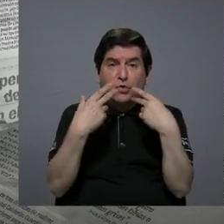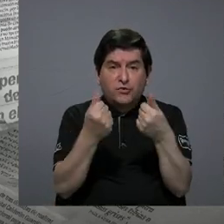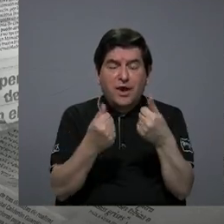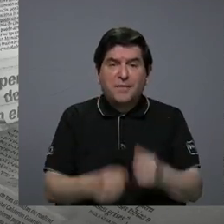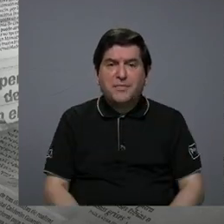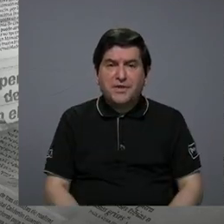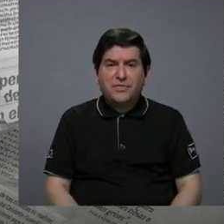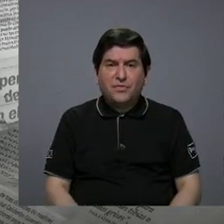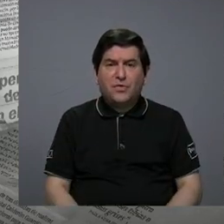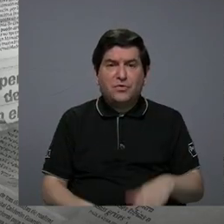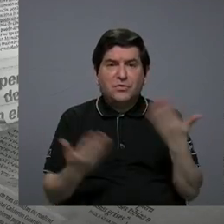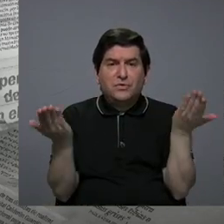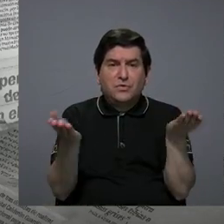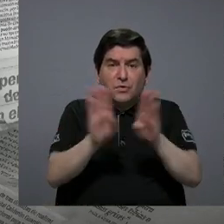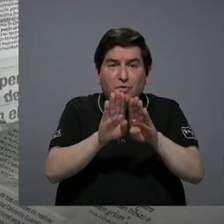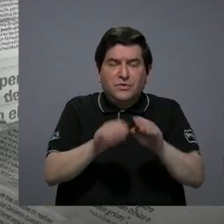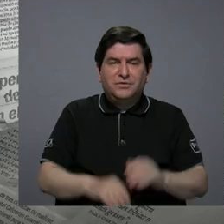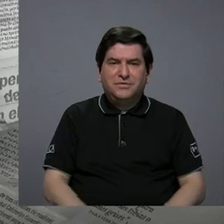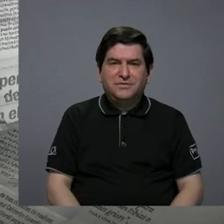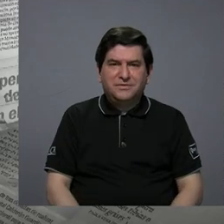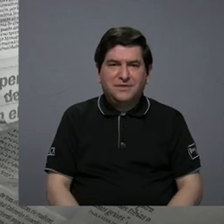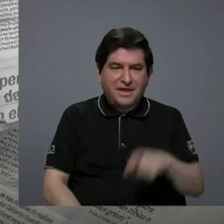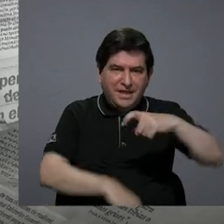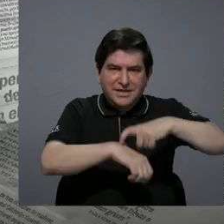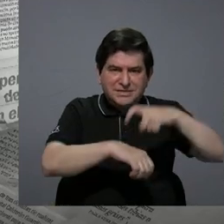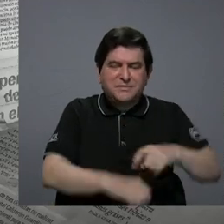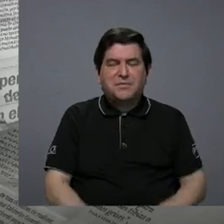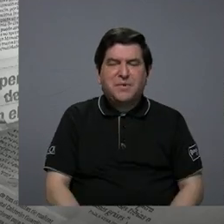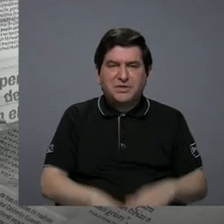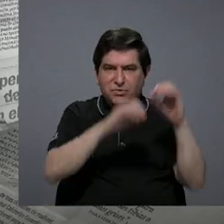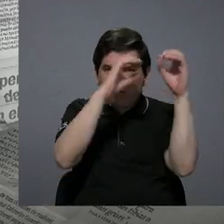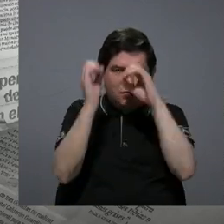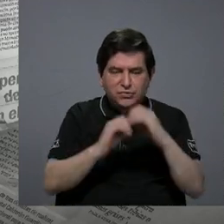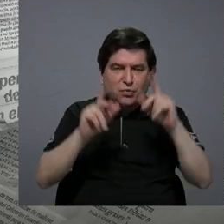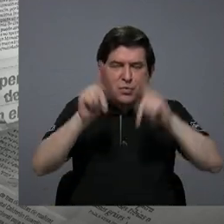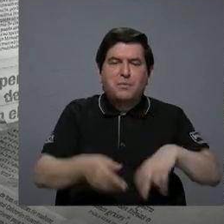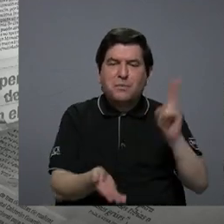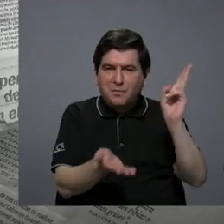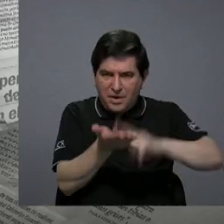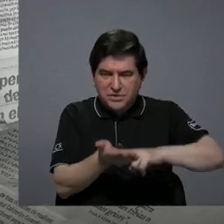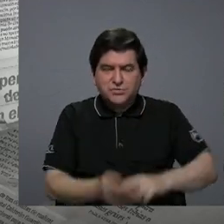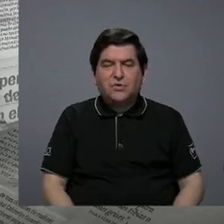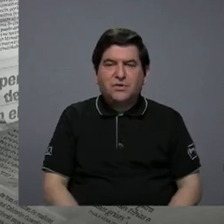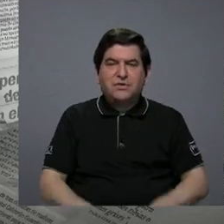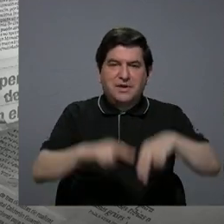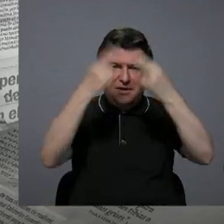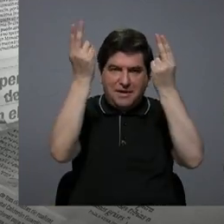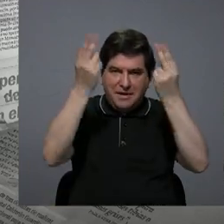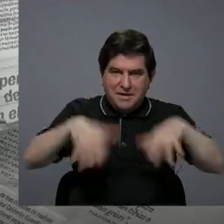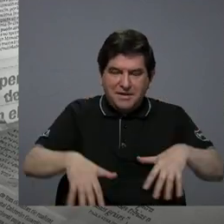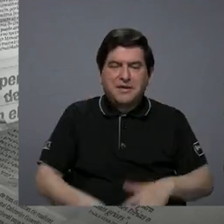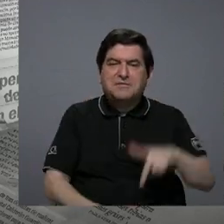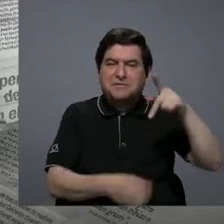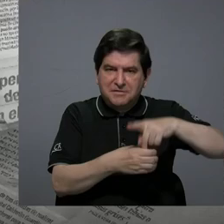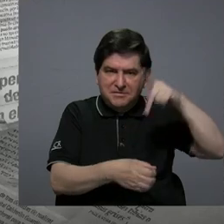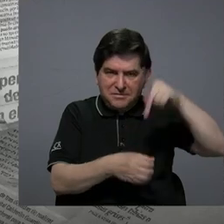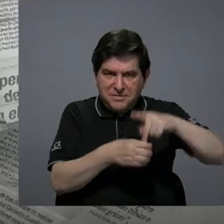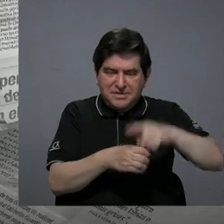bueno en ese momento lo que se daban eran por Zoom la gente se inscribía y virtualmente participaba